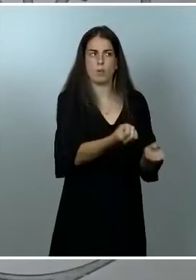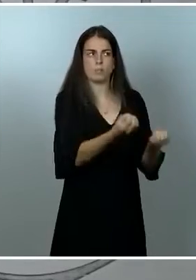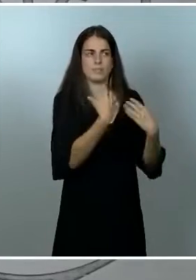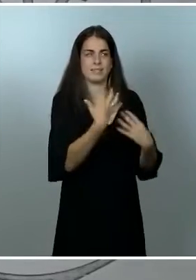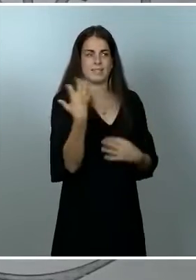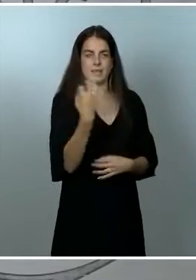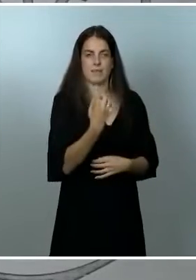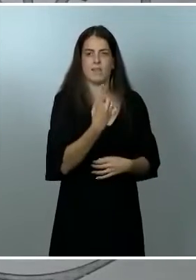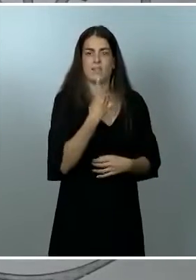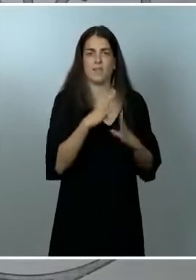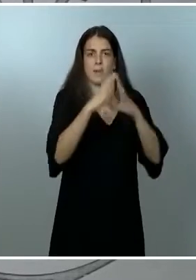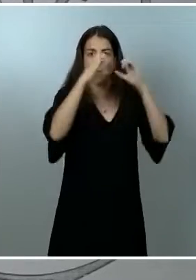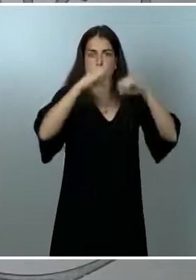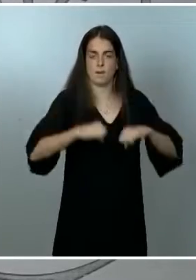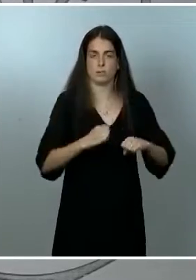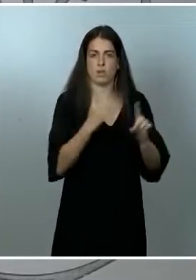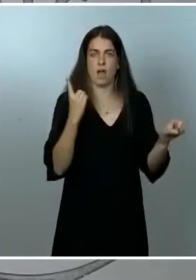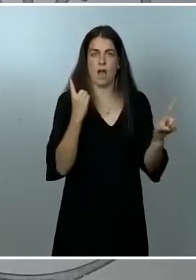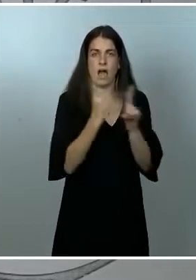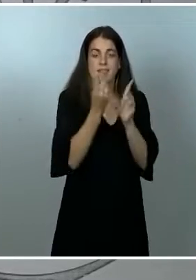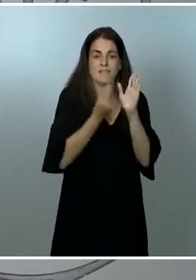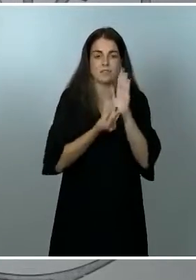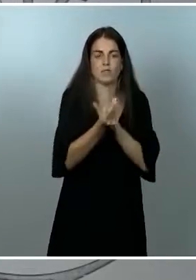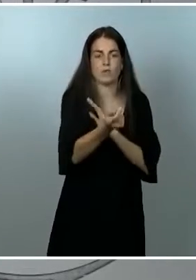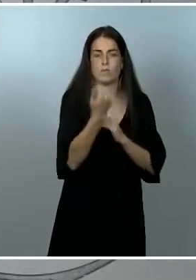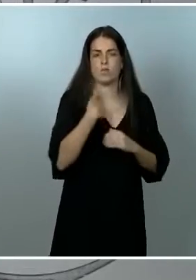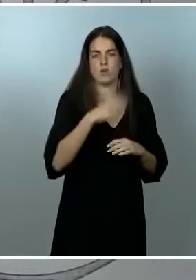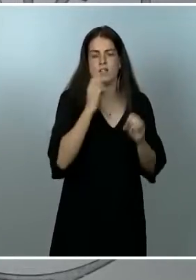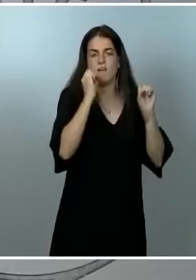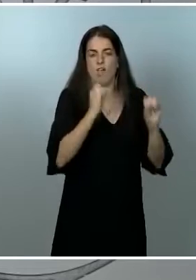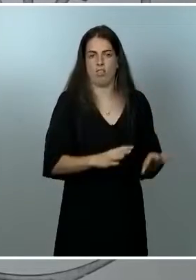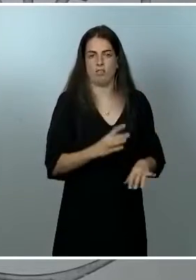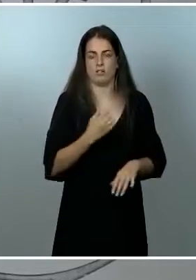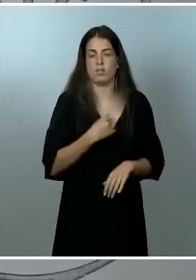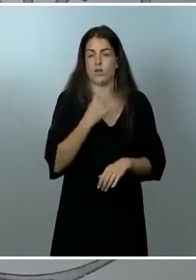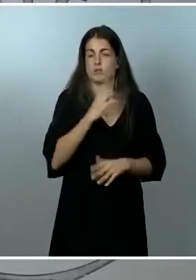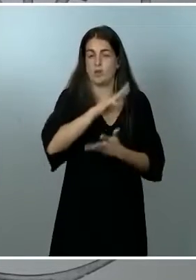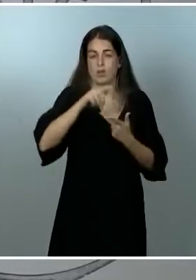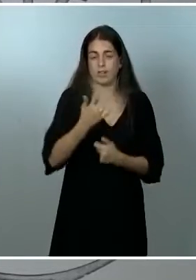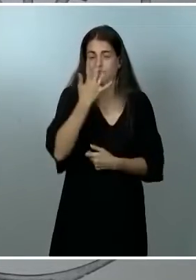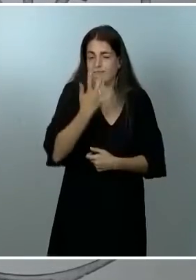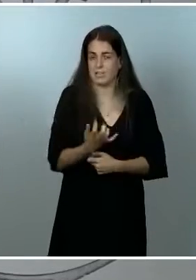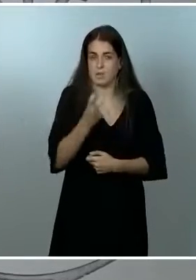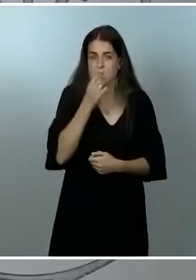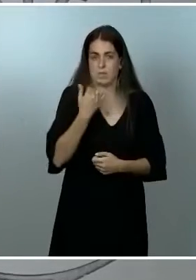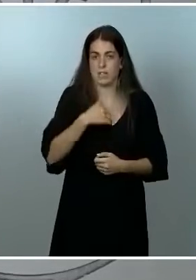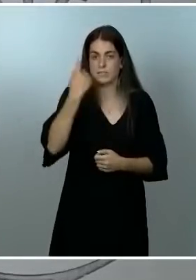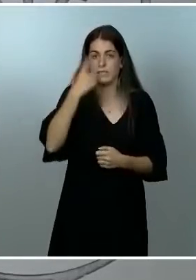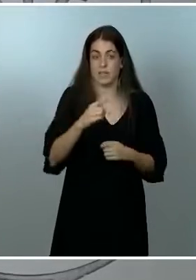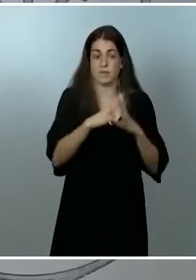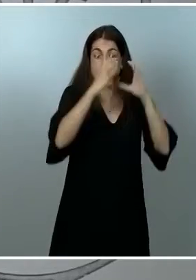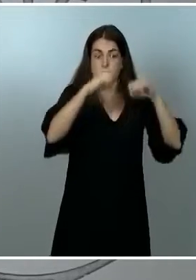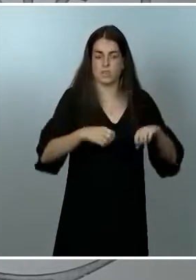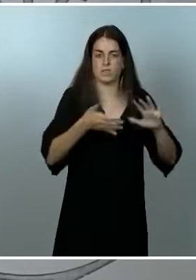pacto antitrafugismo. Una triste noticia porque saben que este pacto es un instrumento fundamental